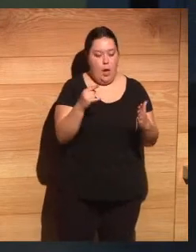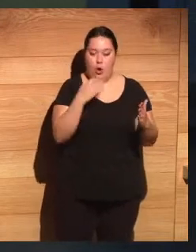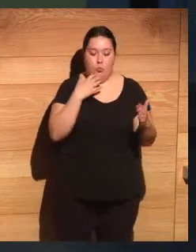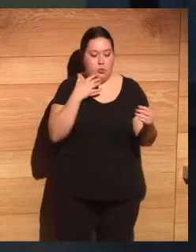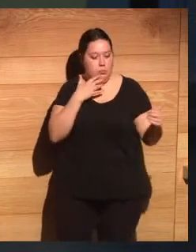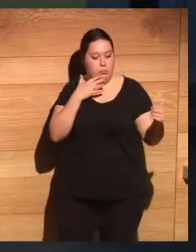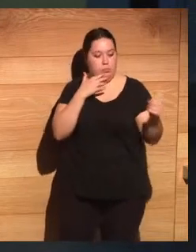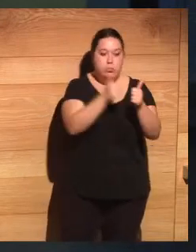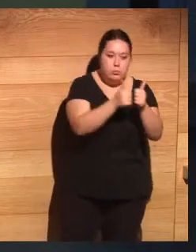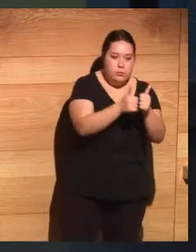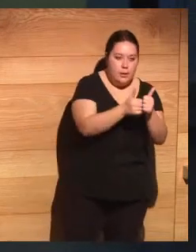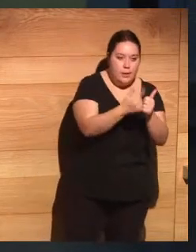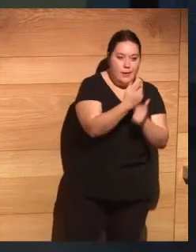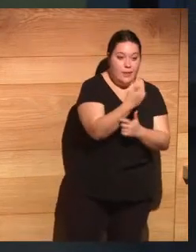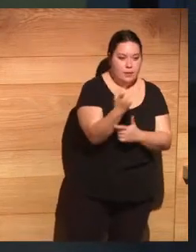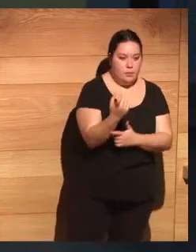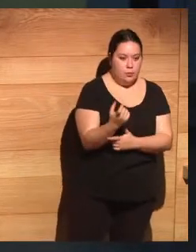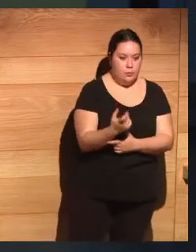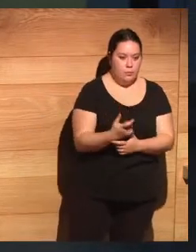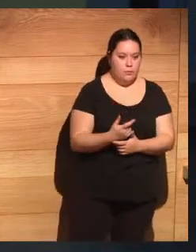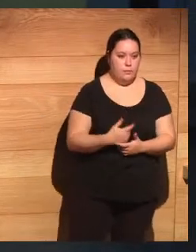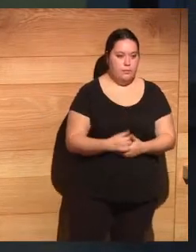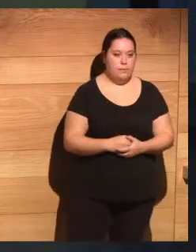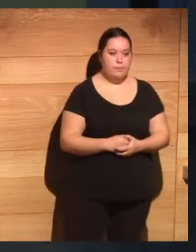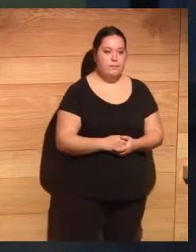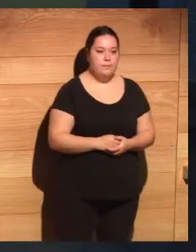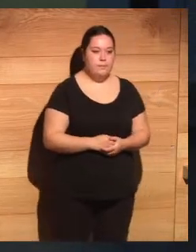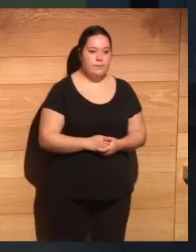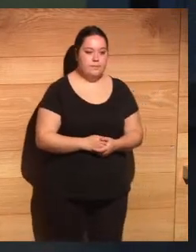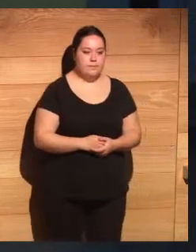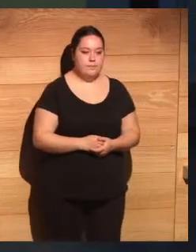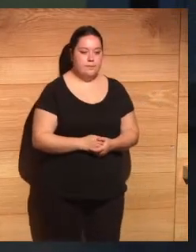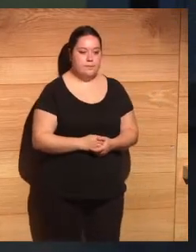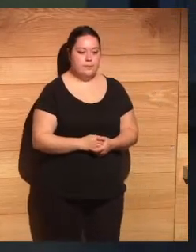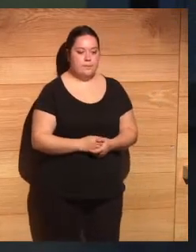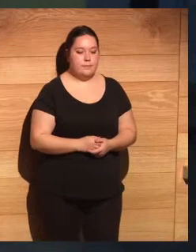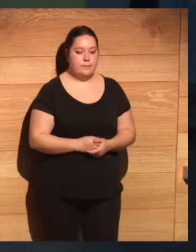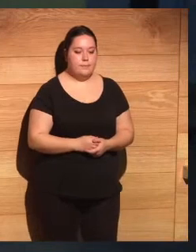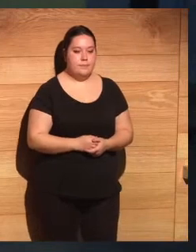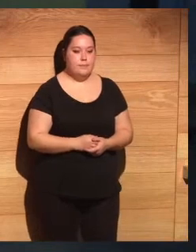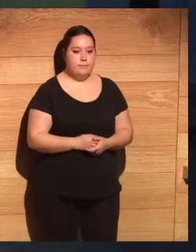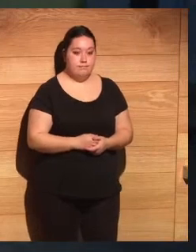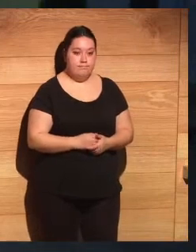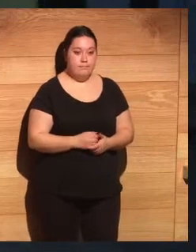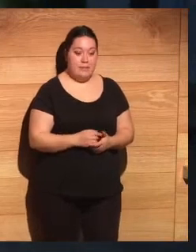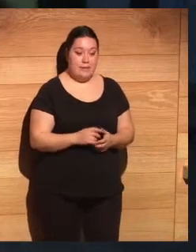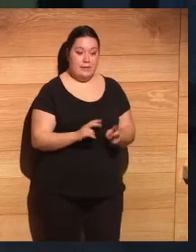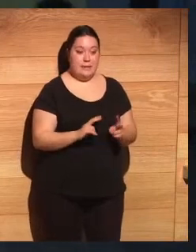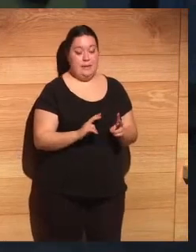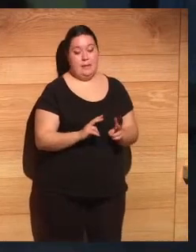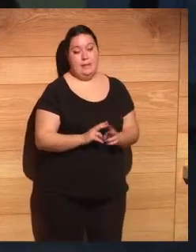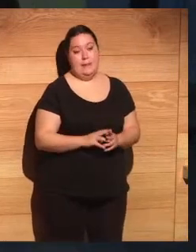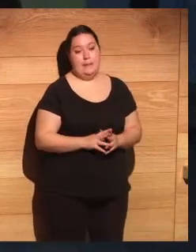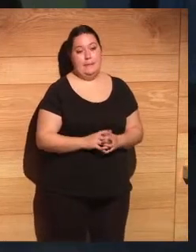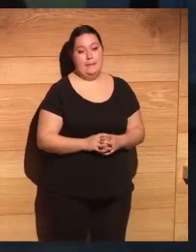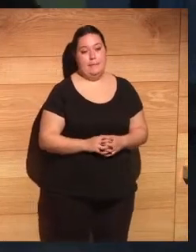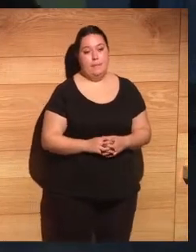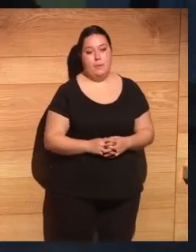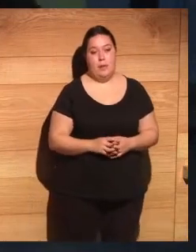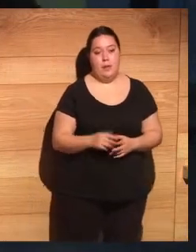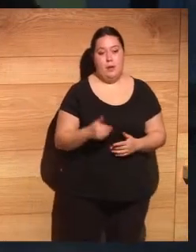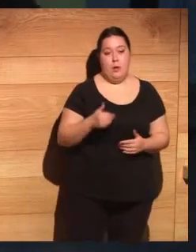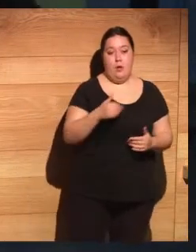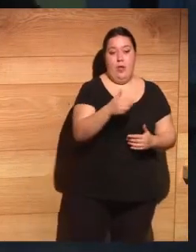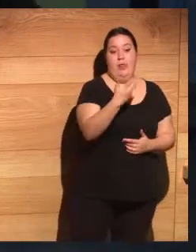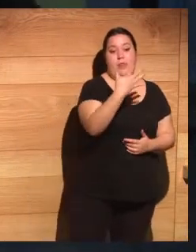No es que nosotros vayamos, sino de alguna forma está ahí y vamos acercándonos. Por tanto, tecnológicamente, tardaremos